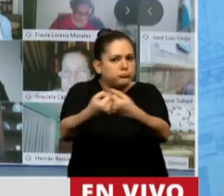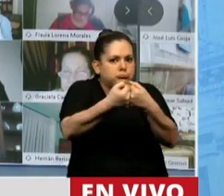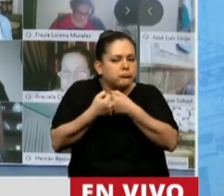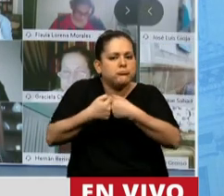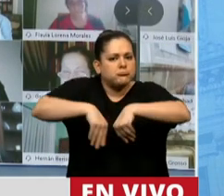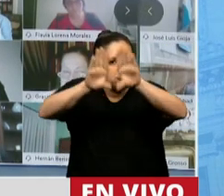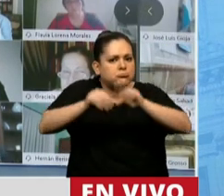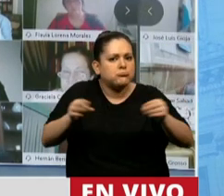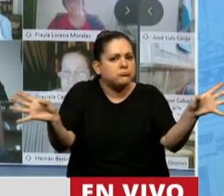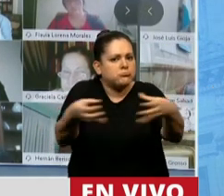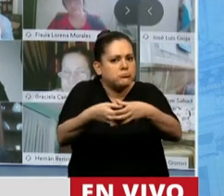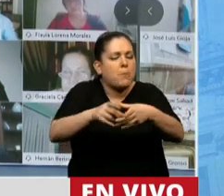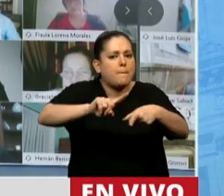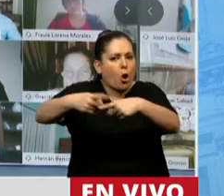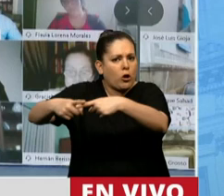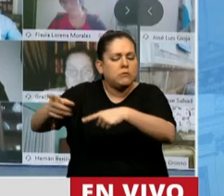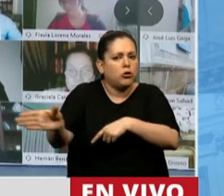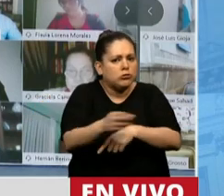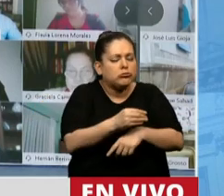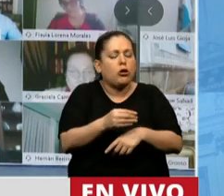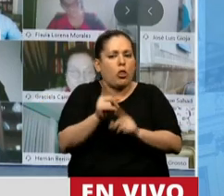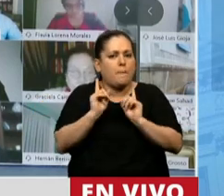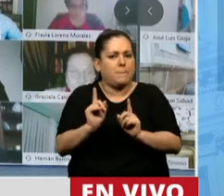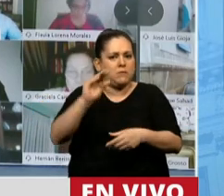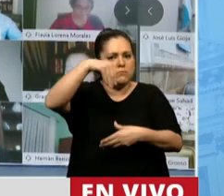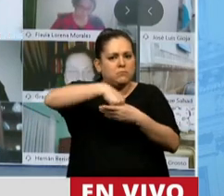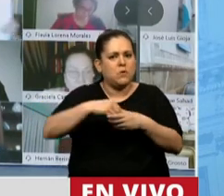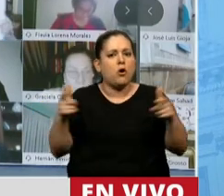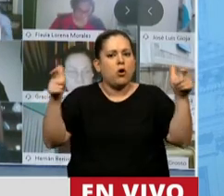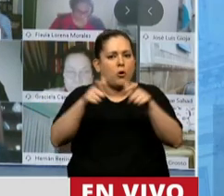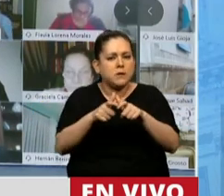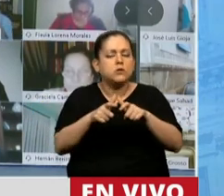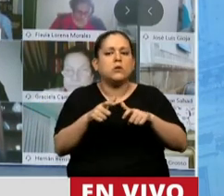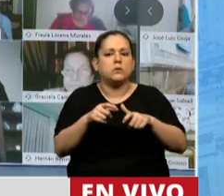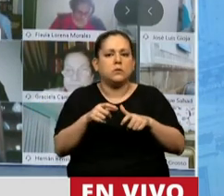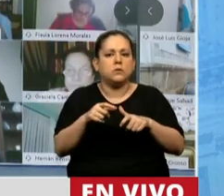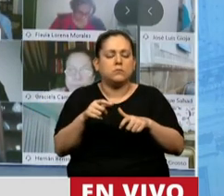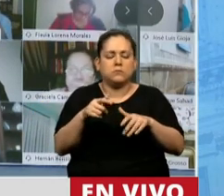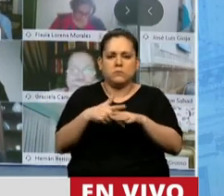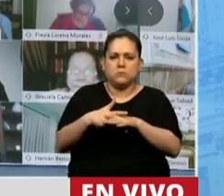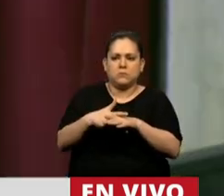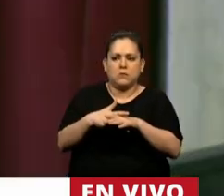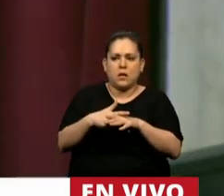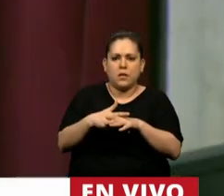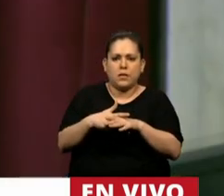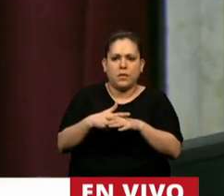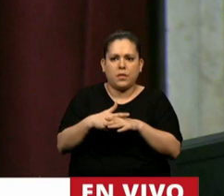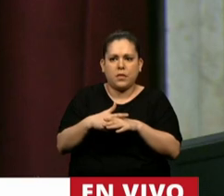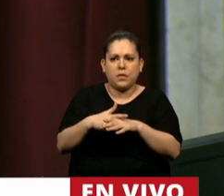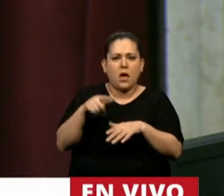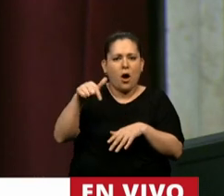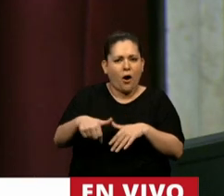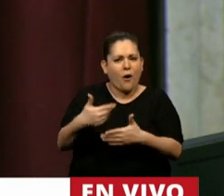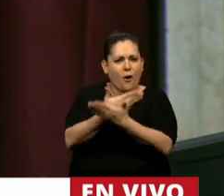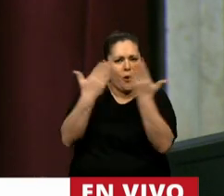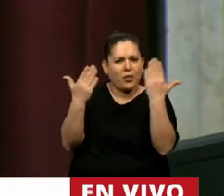las fuerzas que componen el espacio político. Diputado Heller, usted hoy es